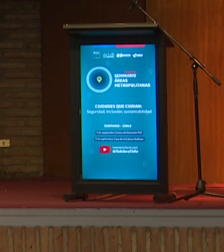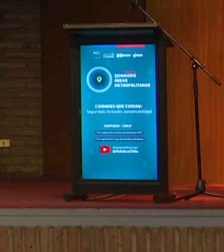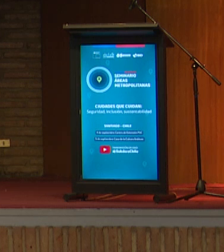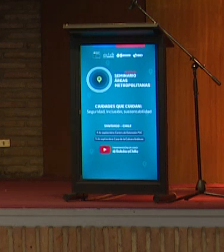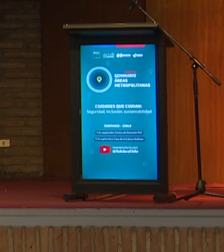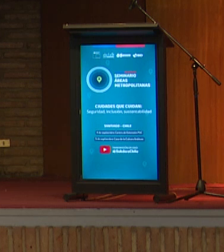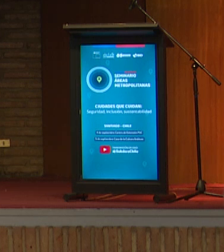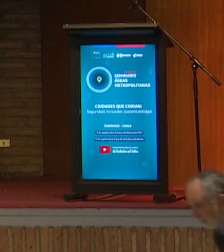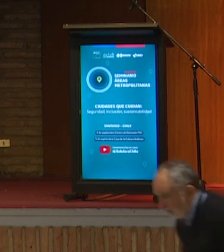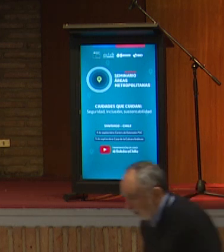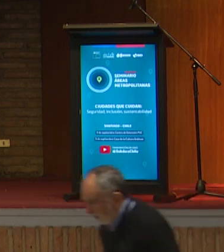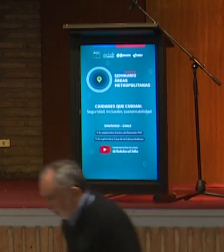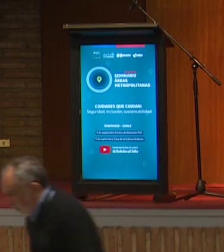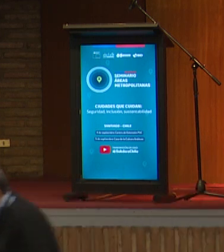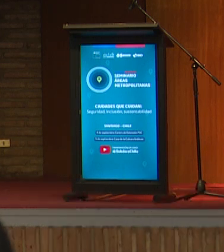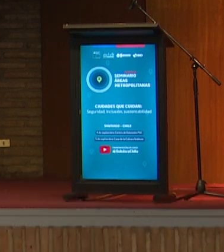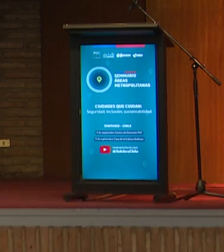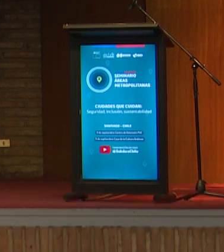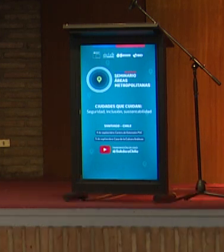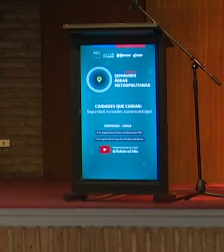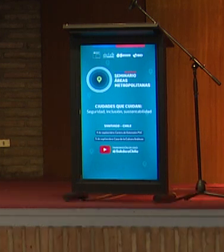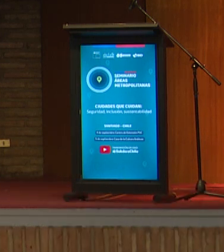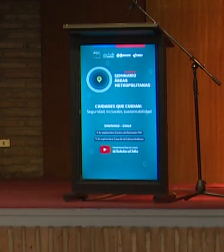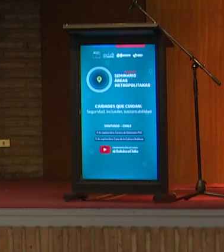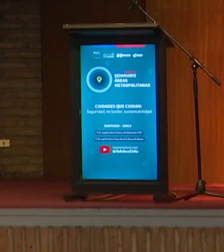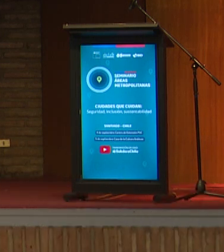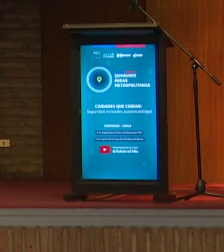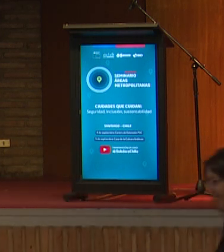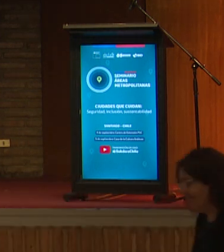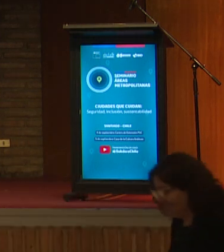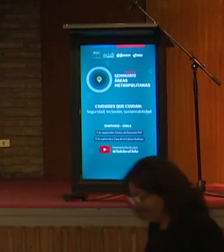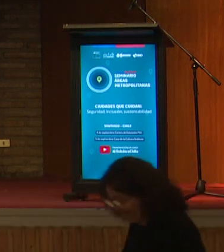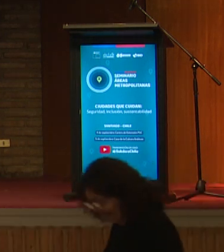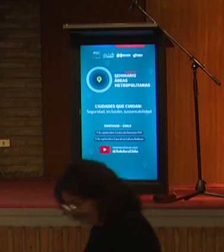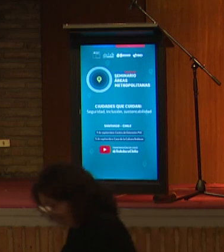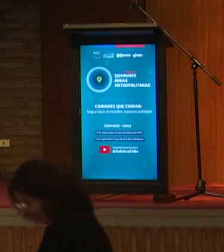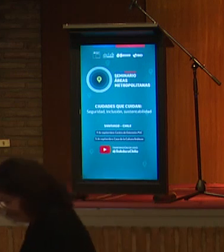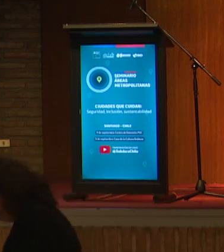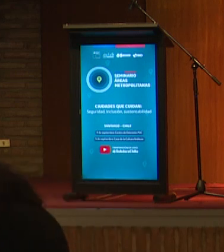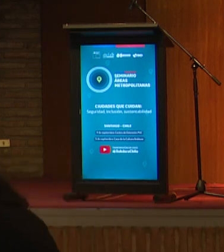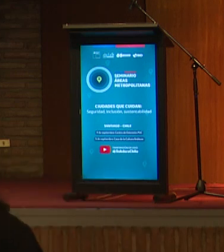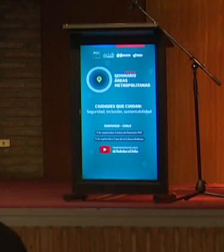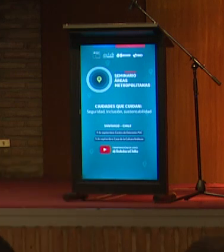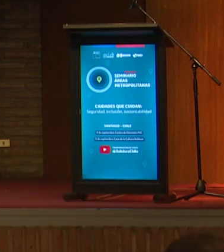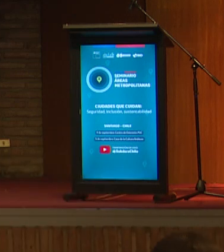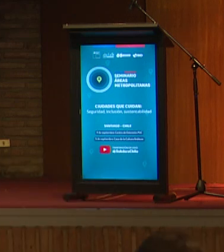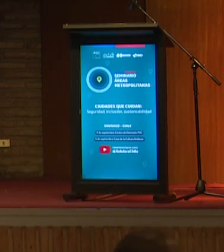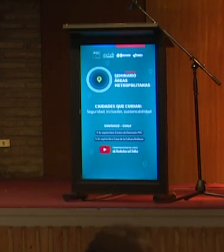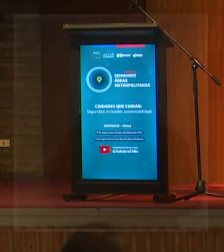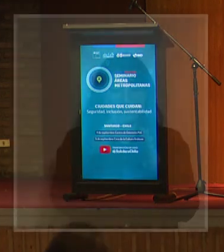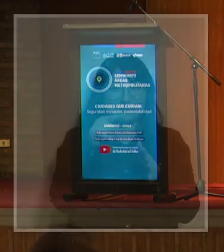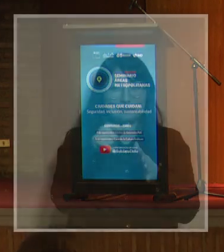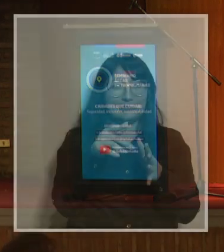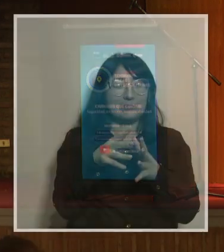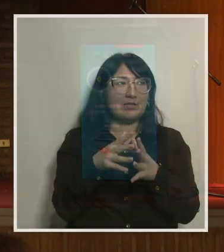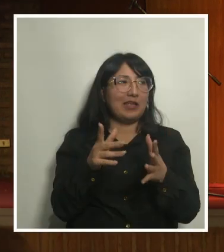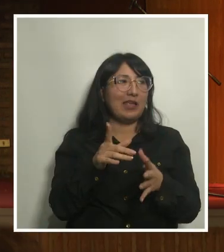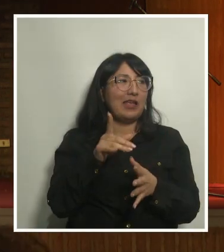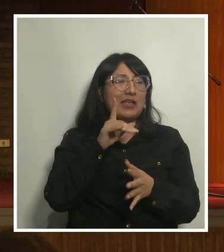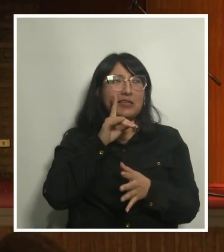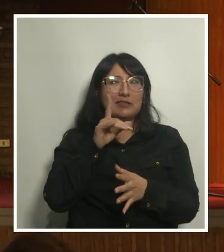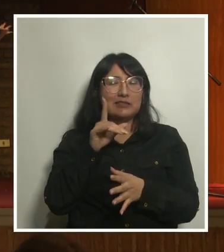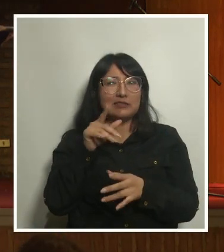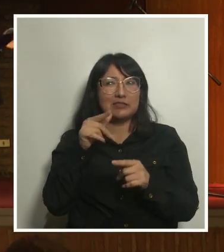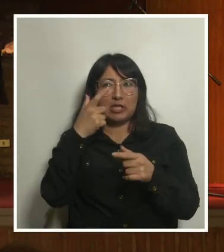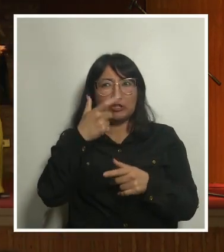Les decía antes de irnos al coffee que la jornada de la tarde era muy importante. Va a ser, pienso yo y ojalá para